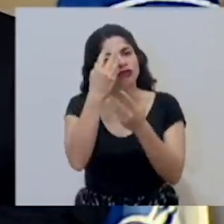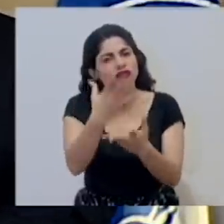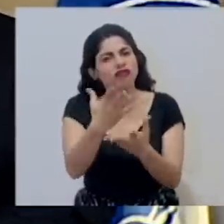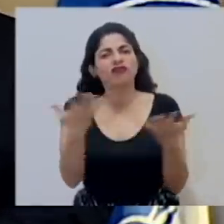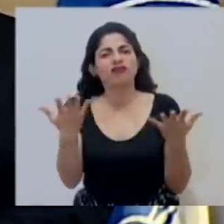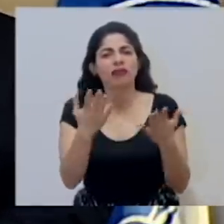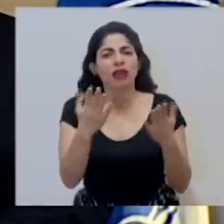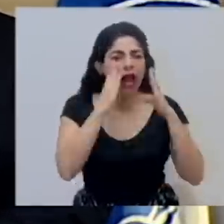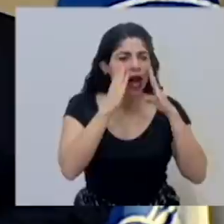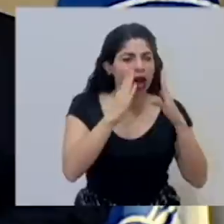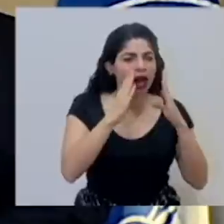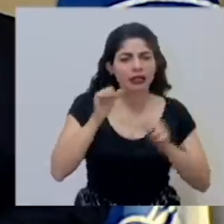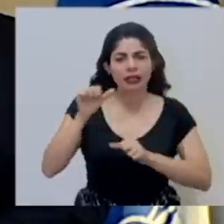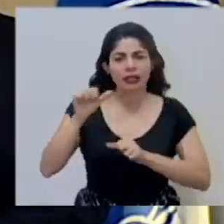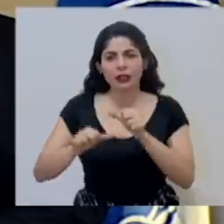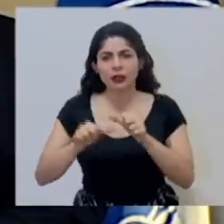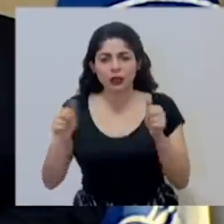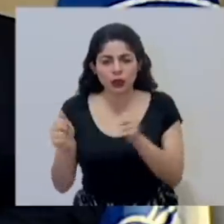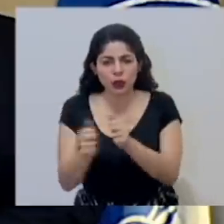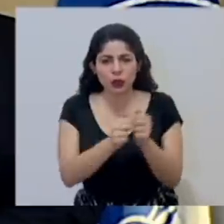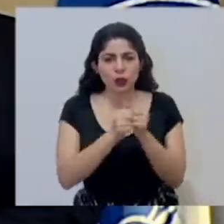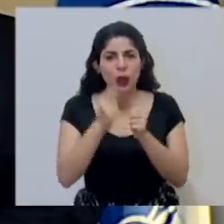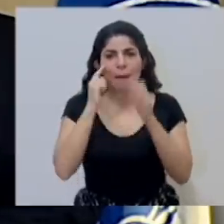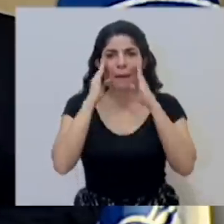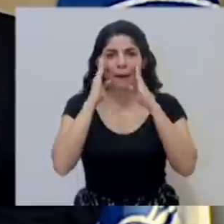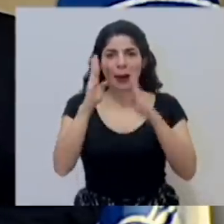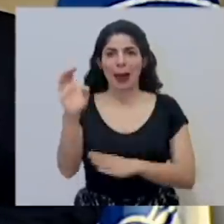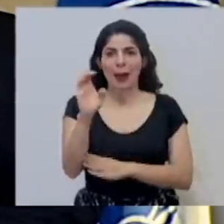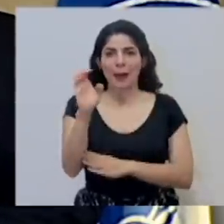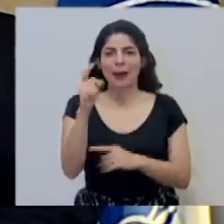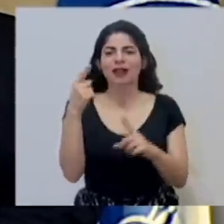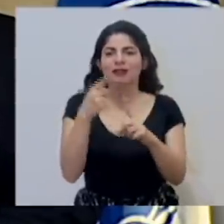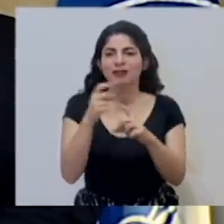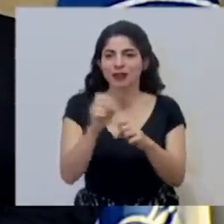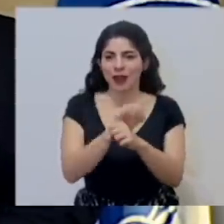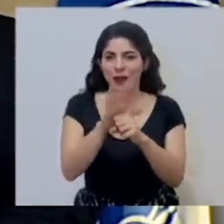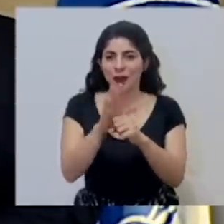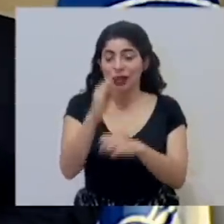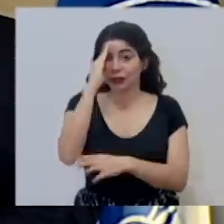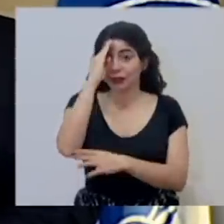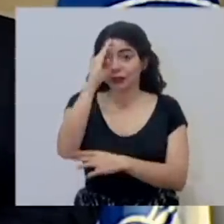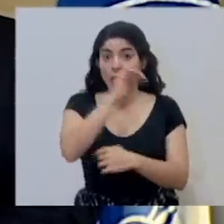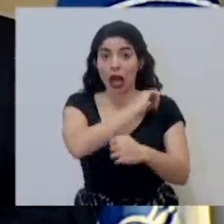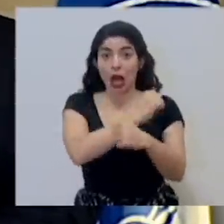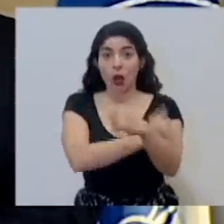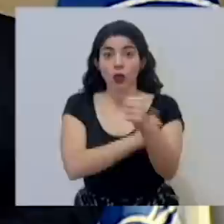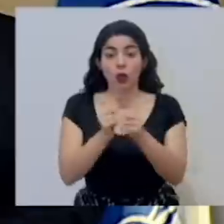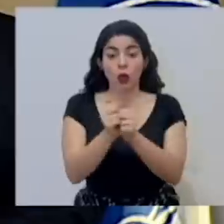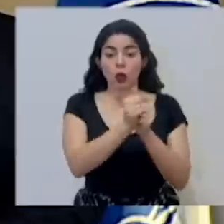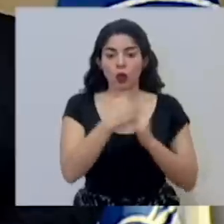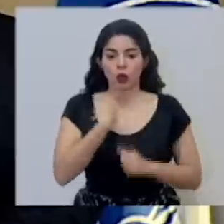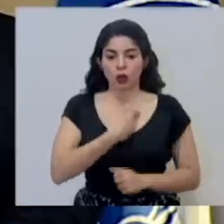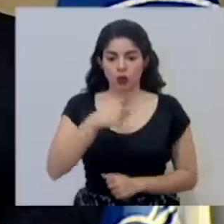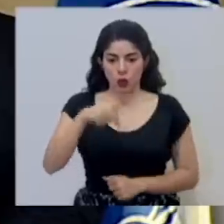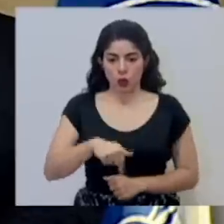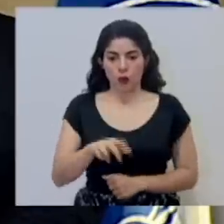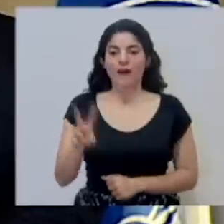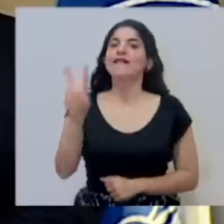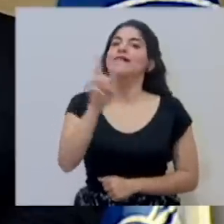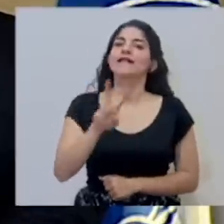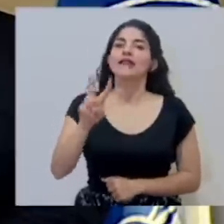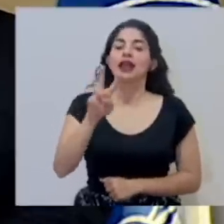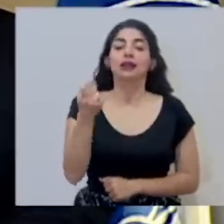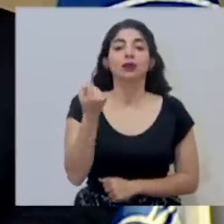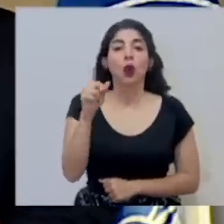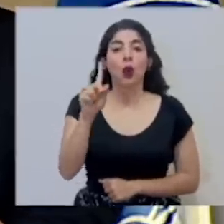nos darán el balance de la atención y esfuerzos conjuntos para enfrentar la emergencia por el COVID-19. Saludamos a las autoridades que nos acompañan este